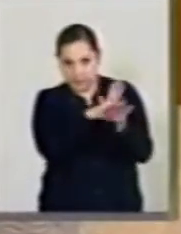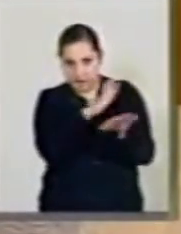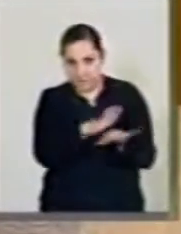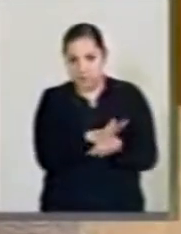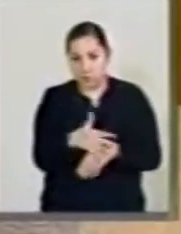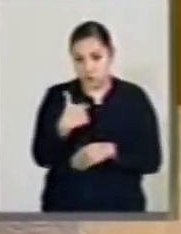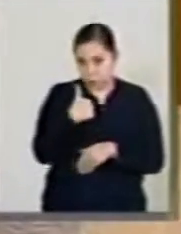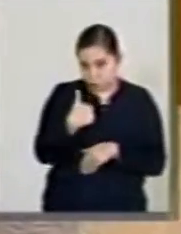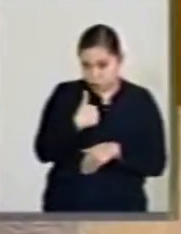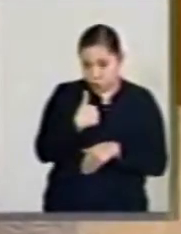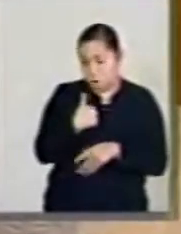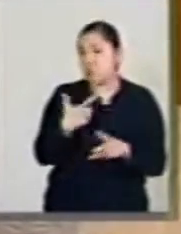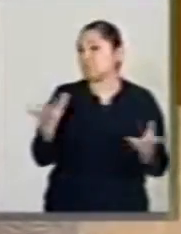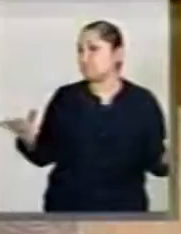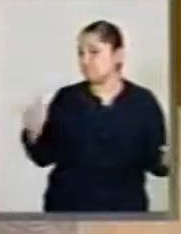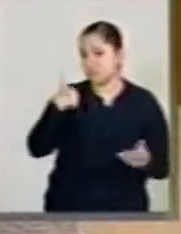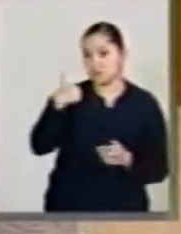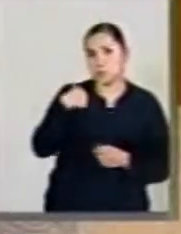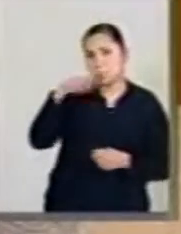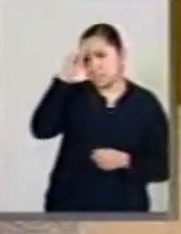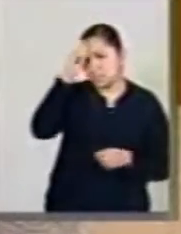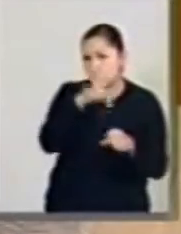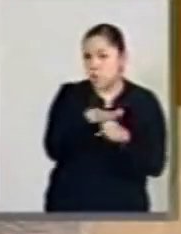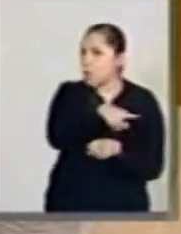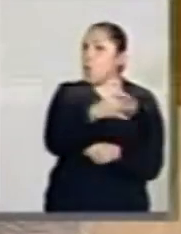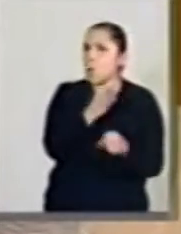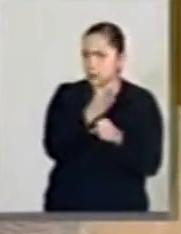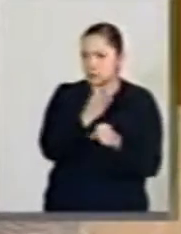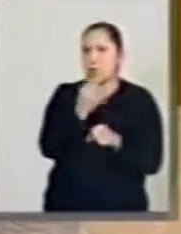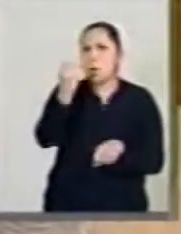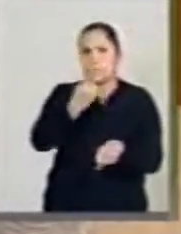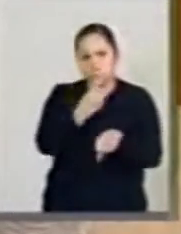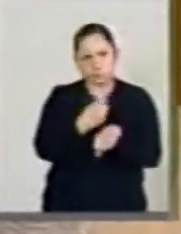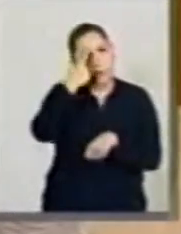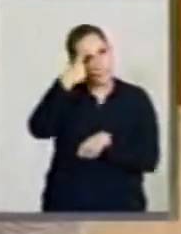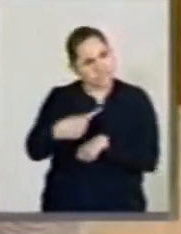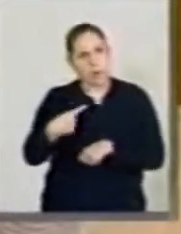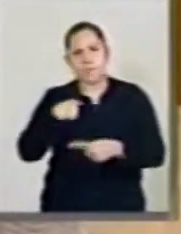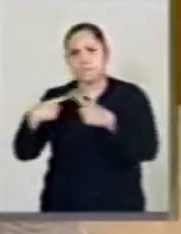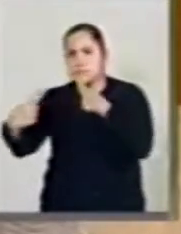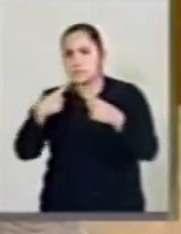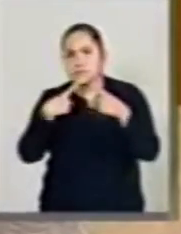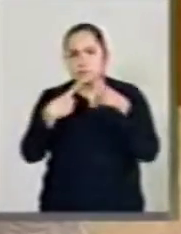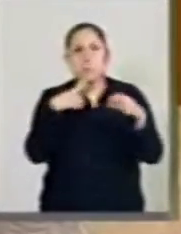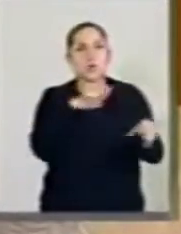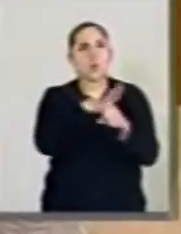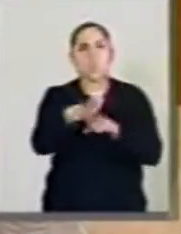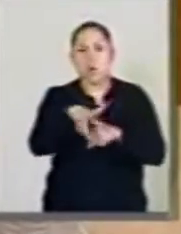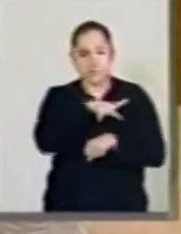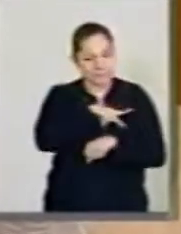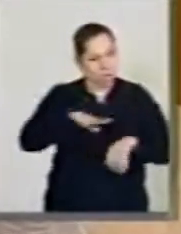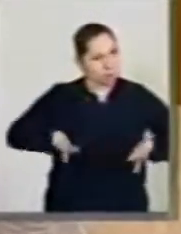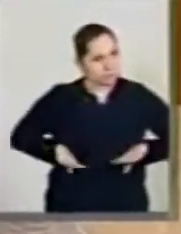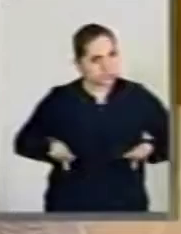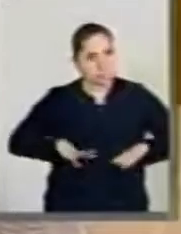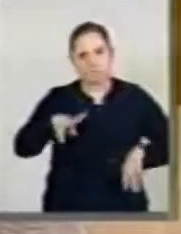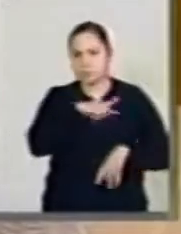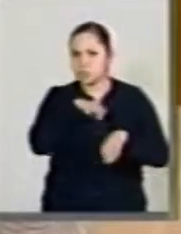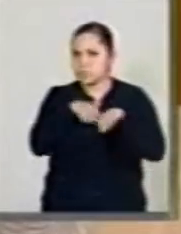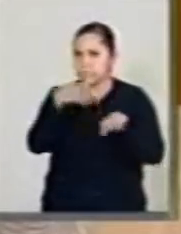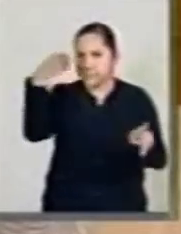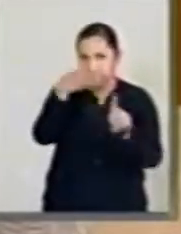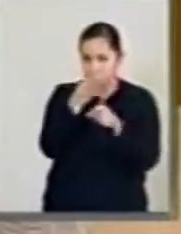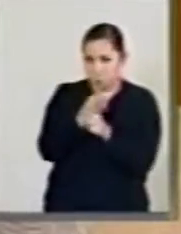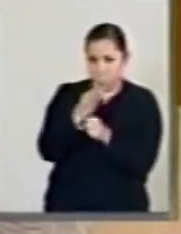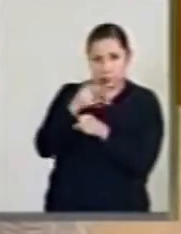interpretación, es una nueva oportunidad para volver a discutir lo que nos corresponde, lo de los funcionarios. El veto fue una